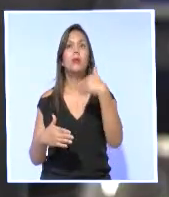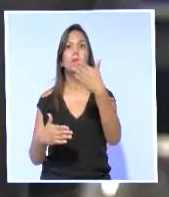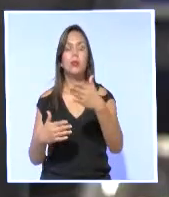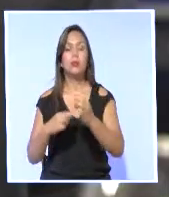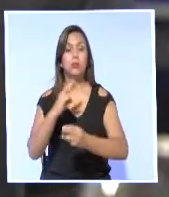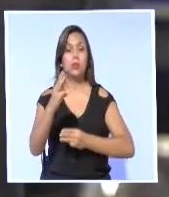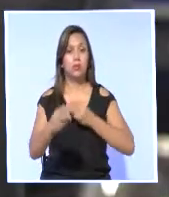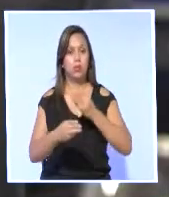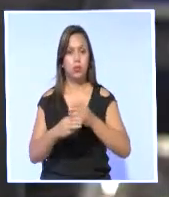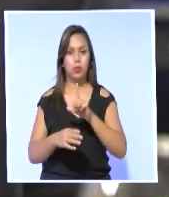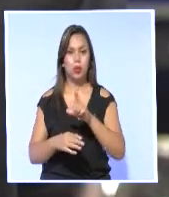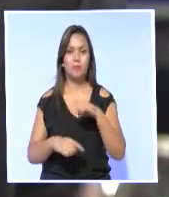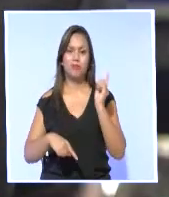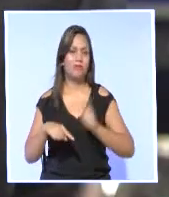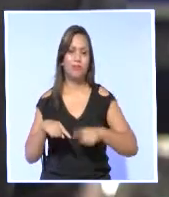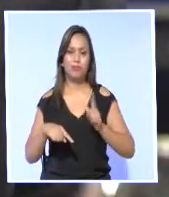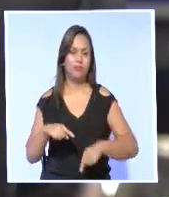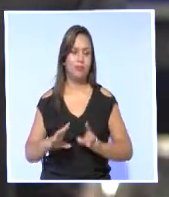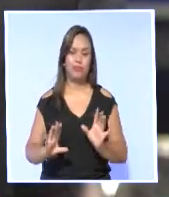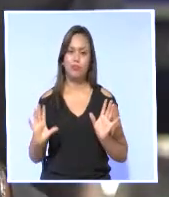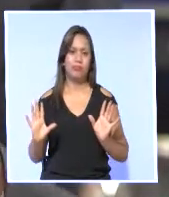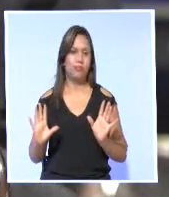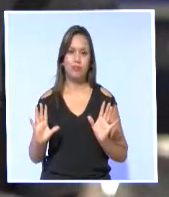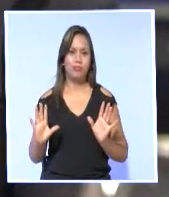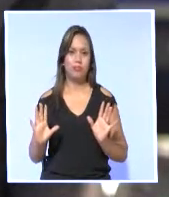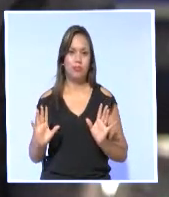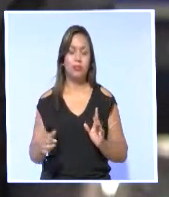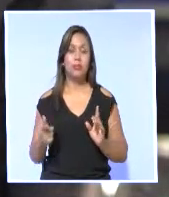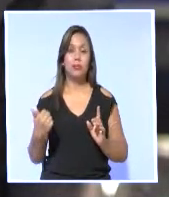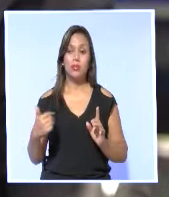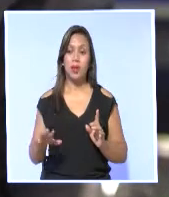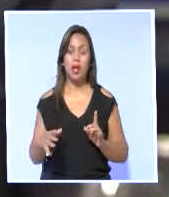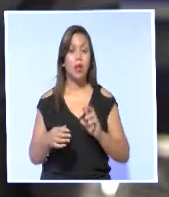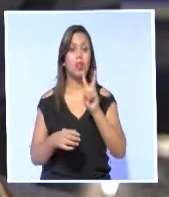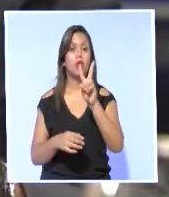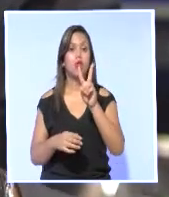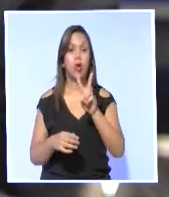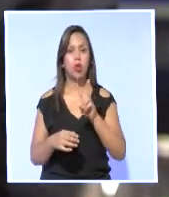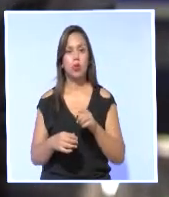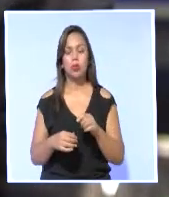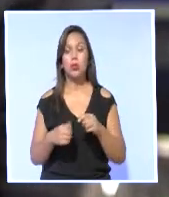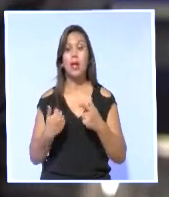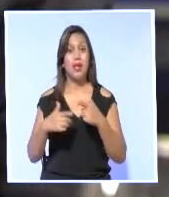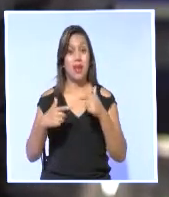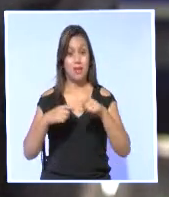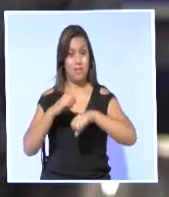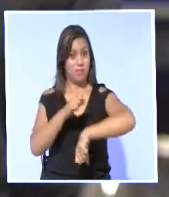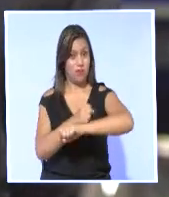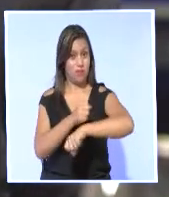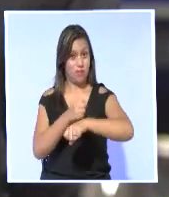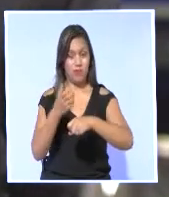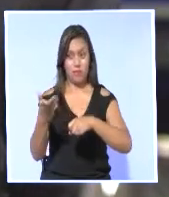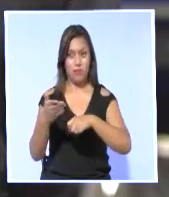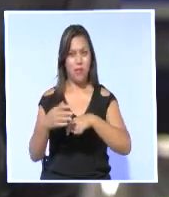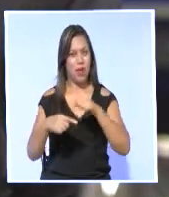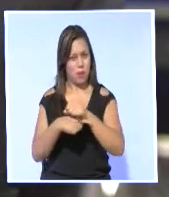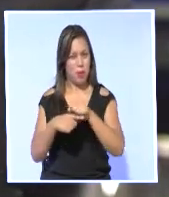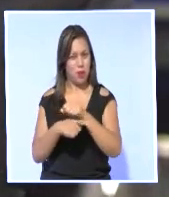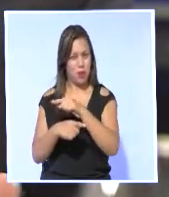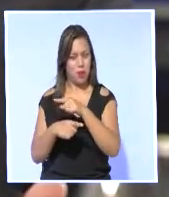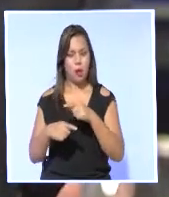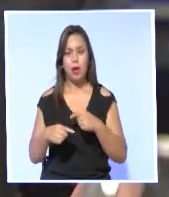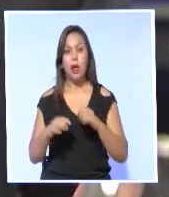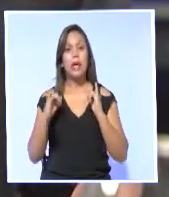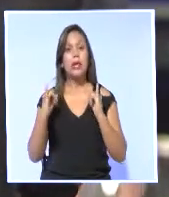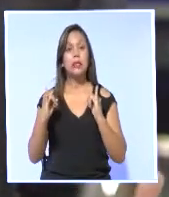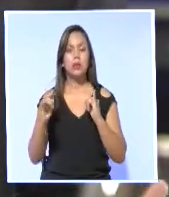mundialista son nulas. Para mi concepto debían dejar de terminar los dos partidos de Quinteros, hacer la evaluación que ha pasado con la selección y